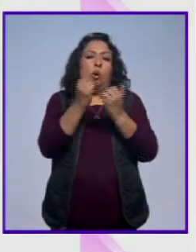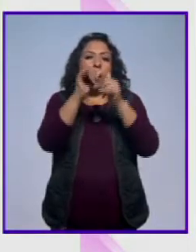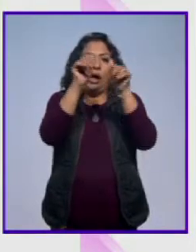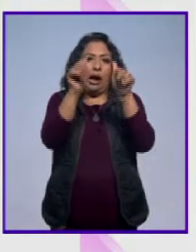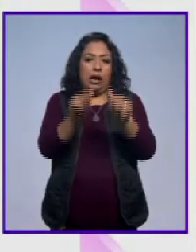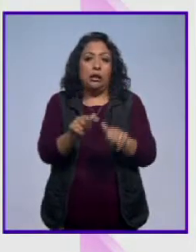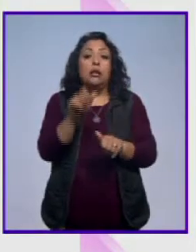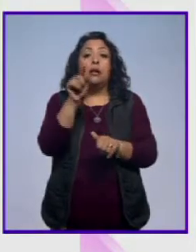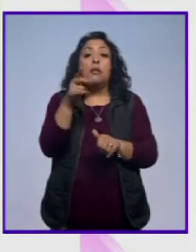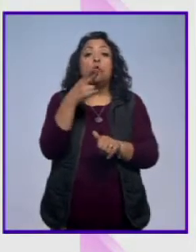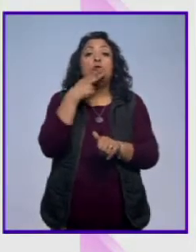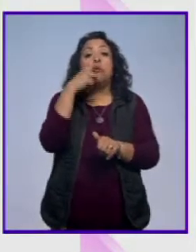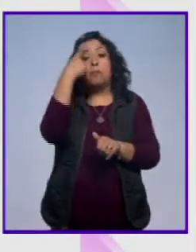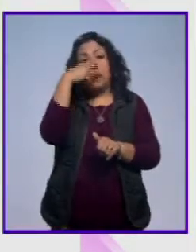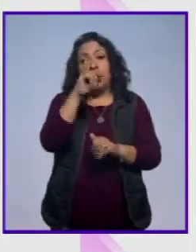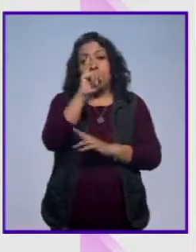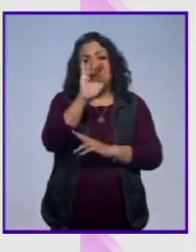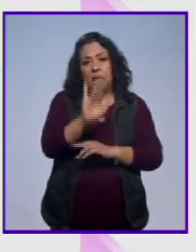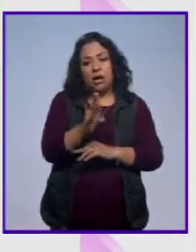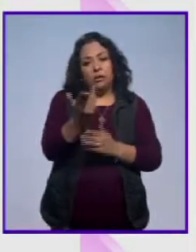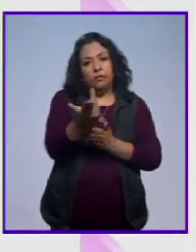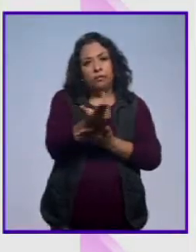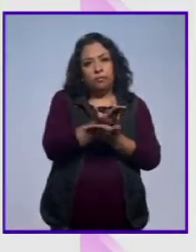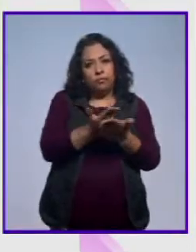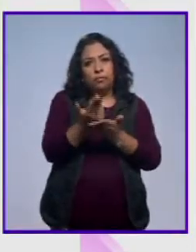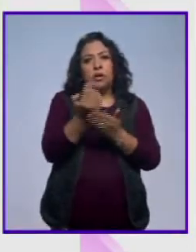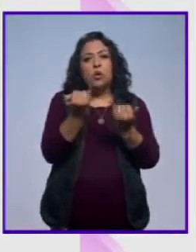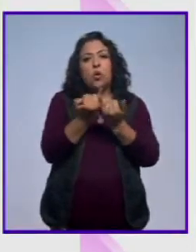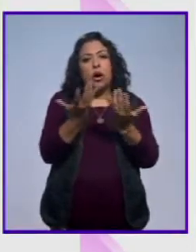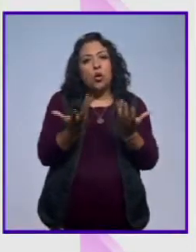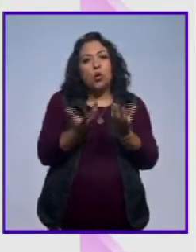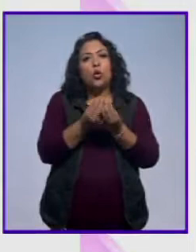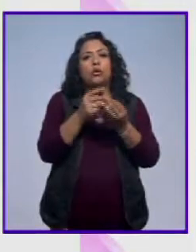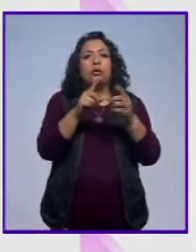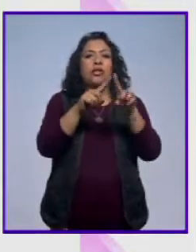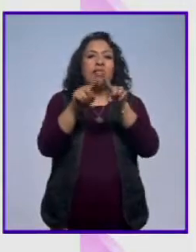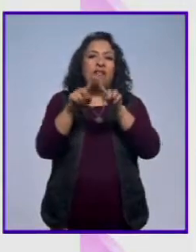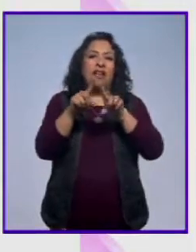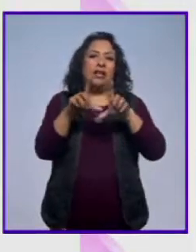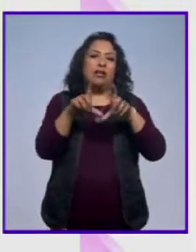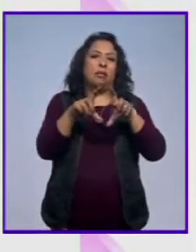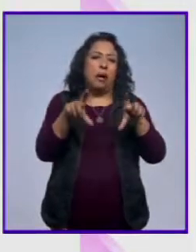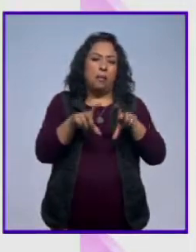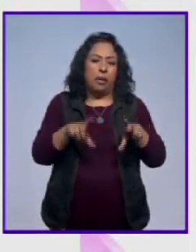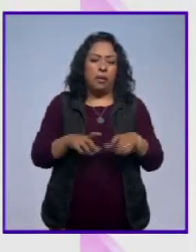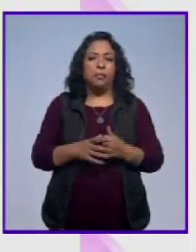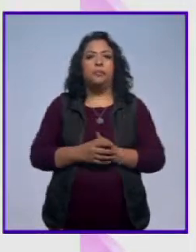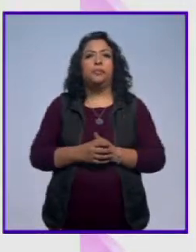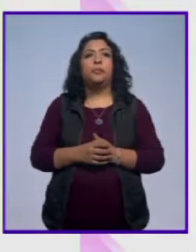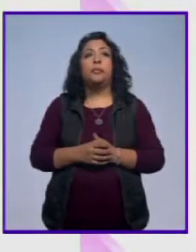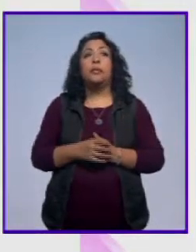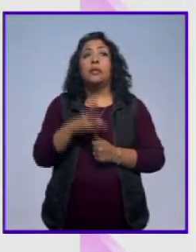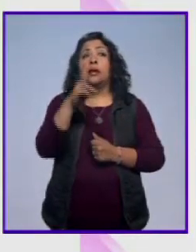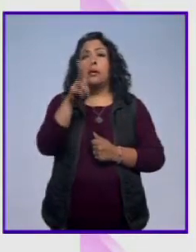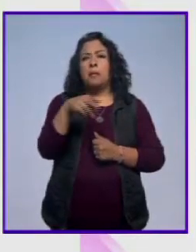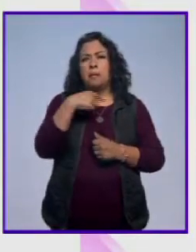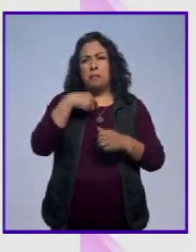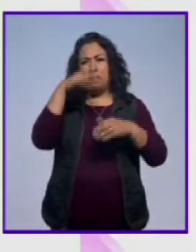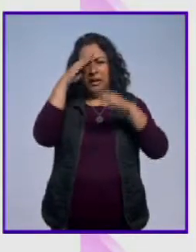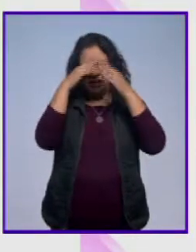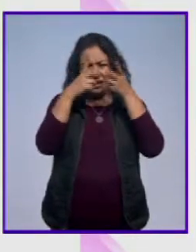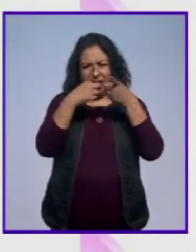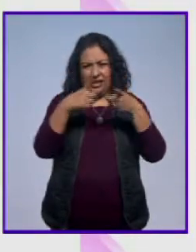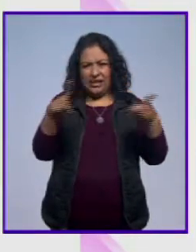sido aplicado a la creación de imágenes para ilustrar y acompañar ediciones. Es imposible pensar el